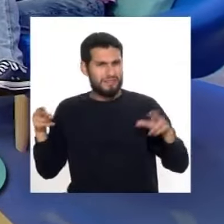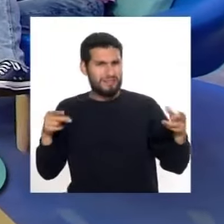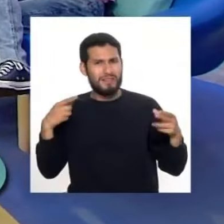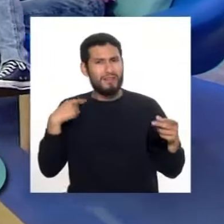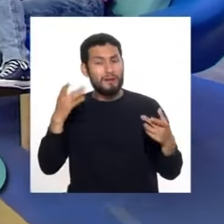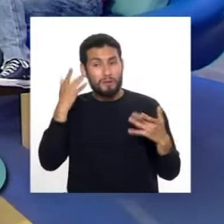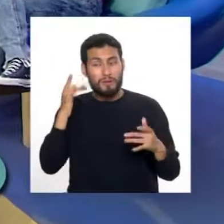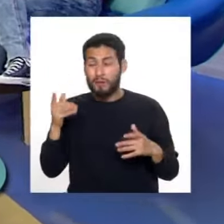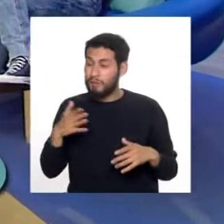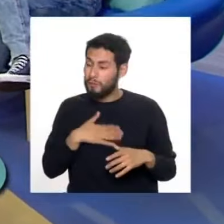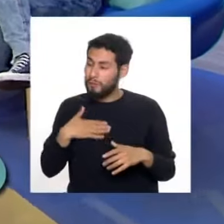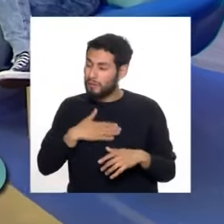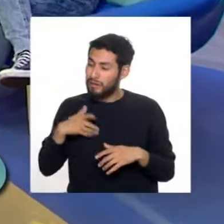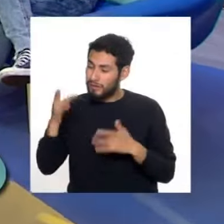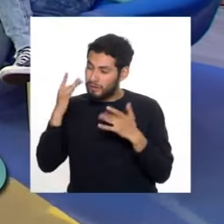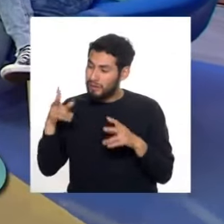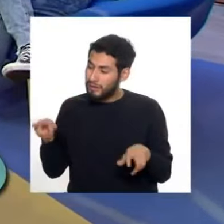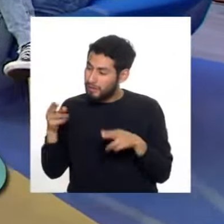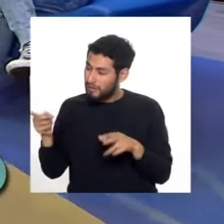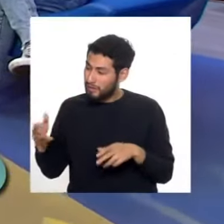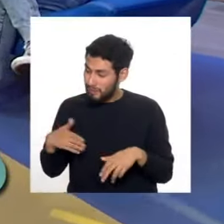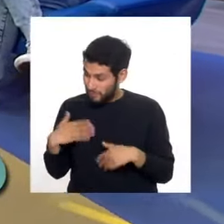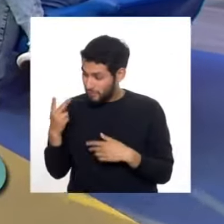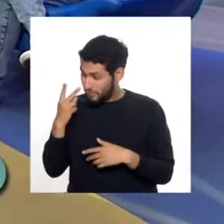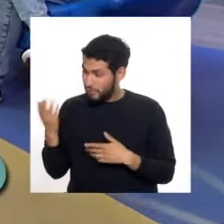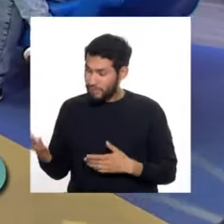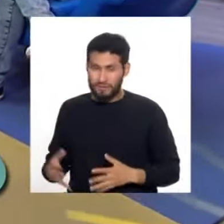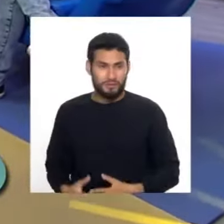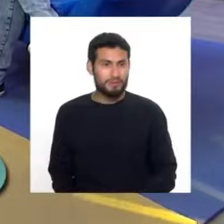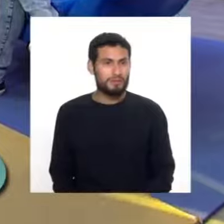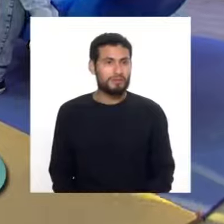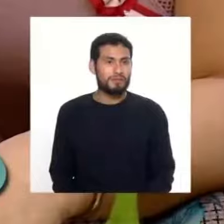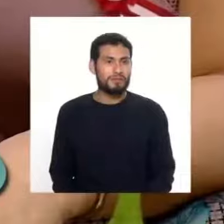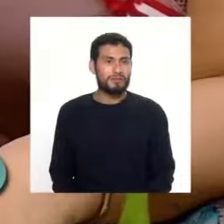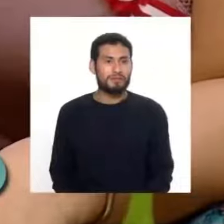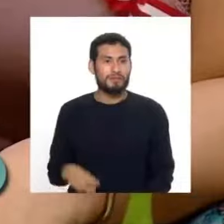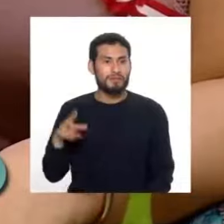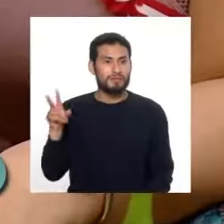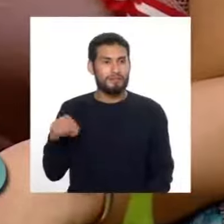¿Puedes hacer el movimiento de las tijeras para que vean? A ver, ¿cómo se hace?